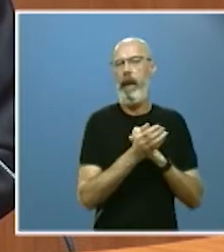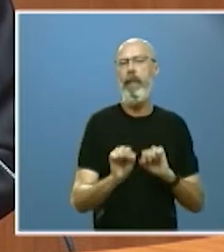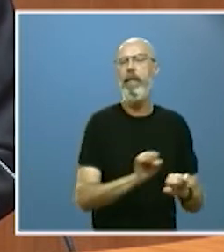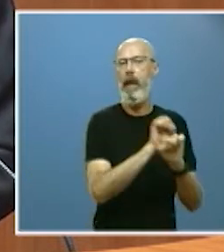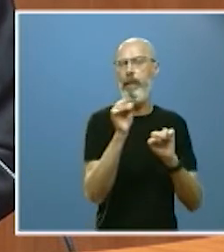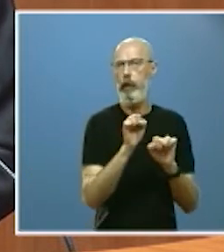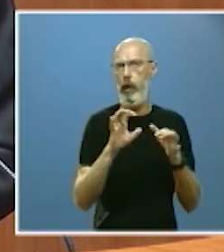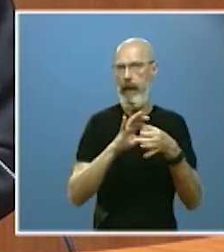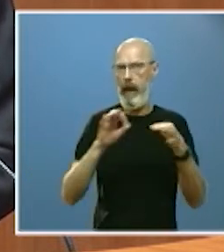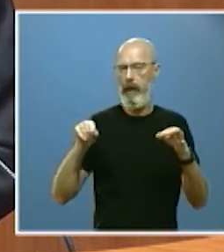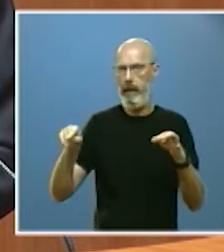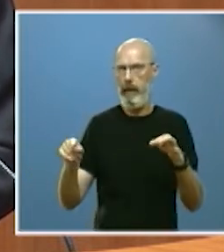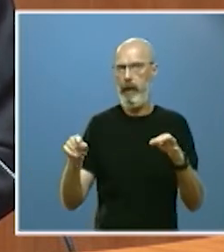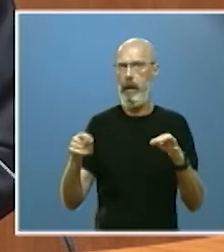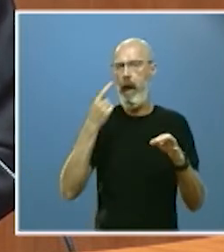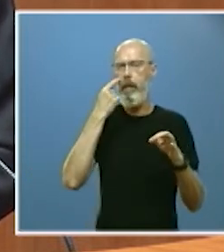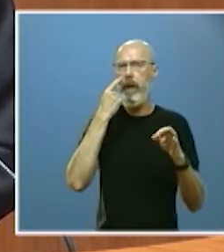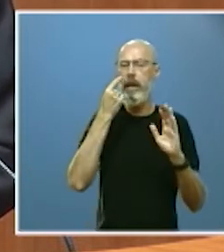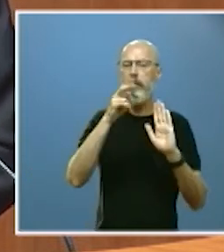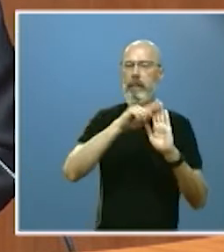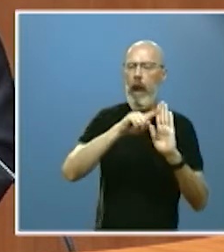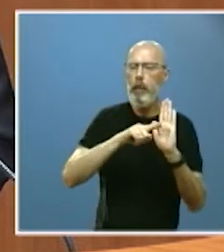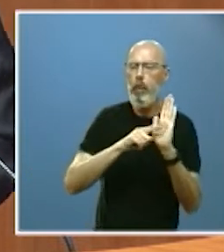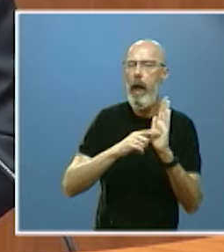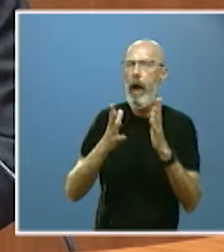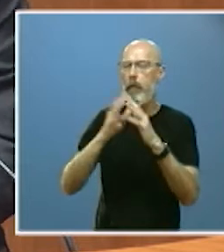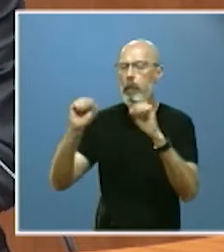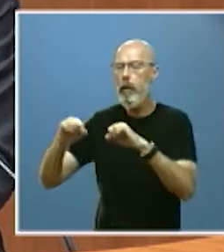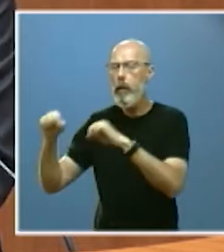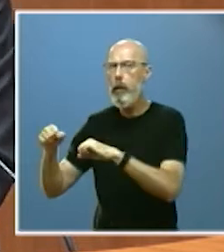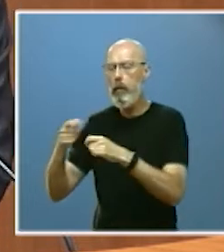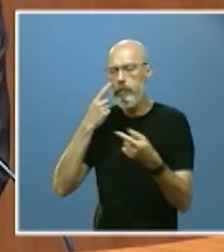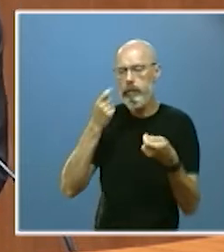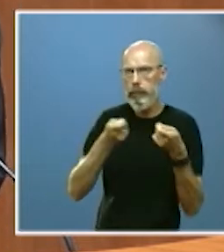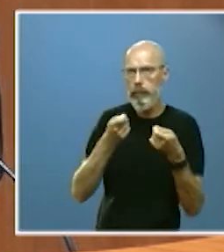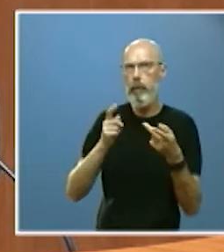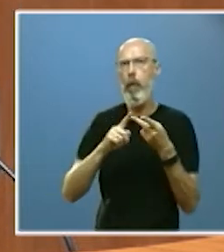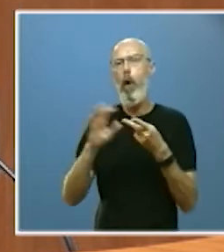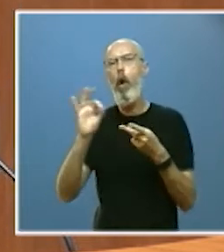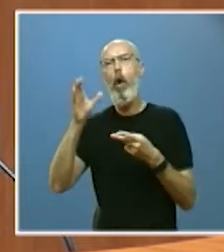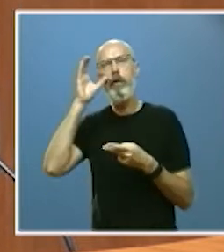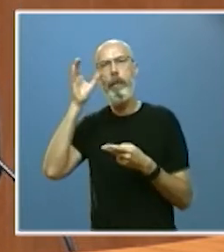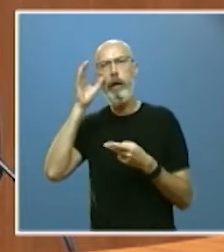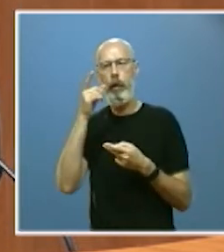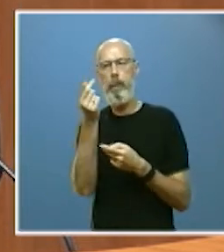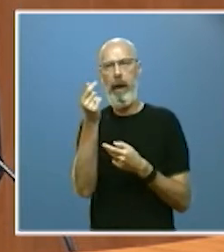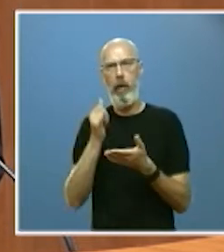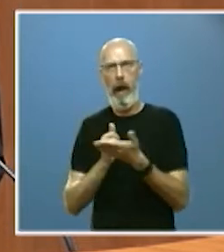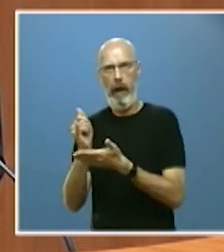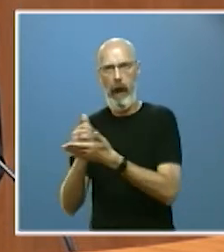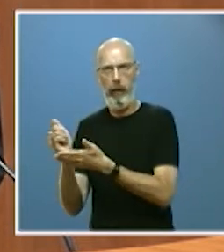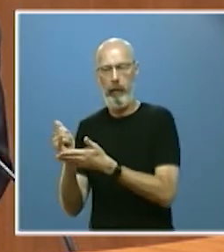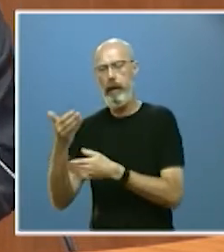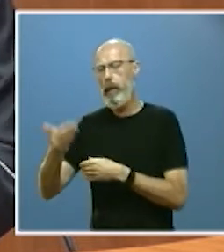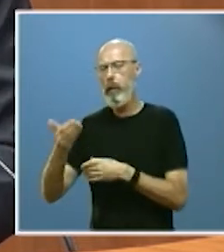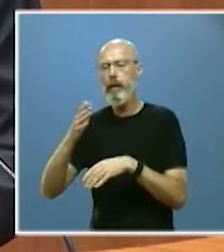vigila las cláusulas de las relaciones contractuales entre las partes o el observatorio de precios agrarios también clave en la transparencia de las